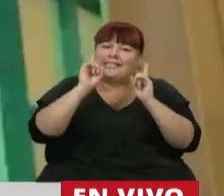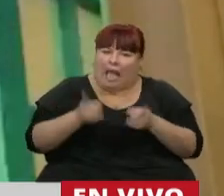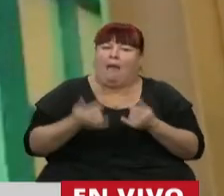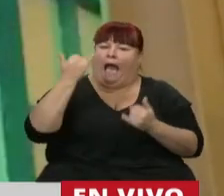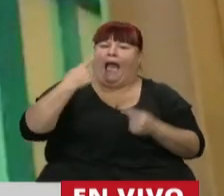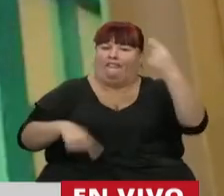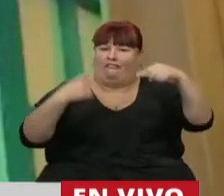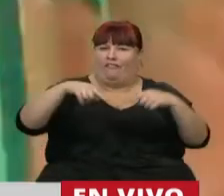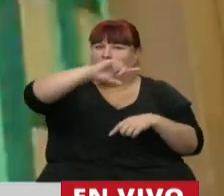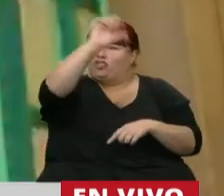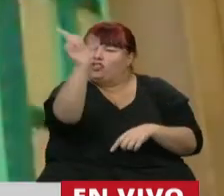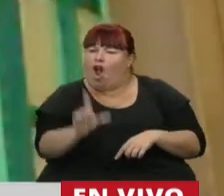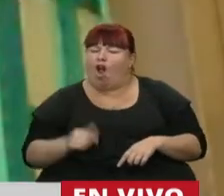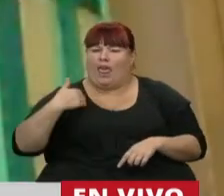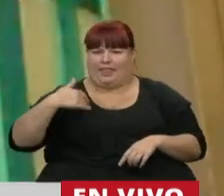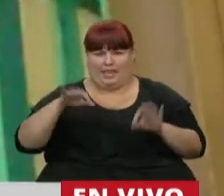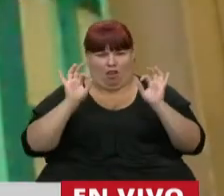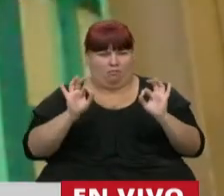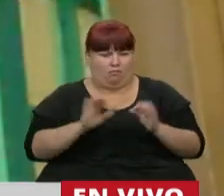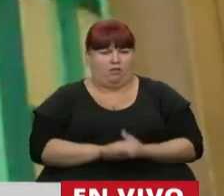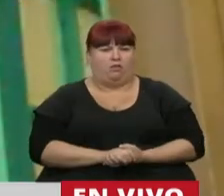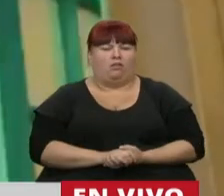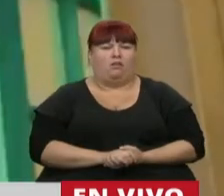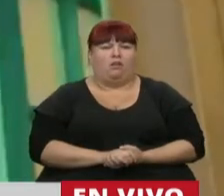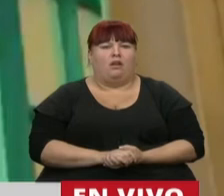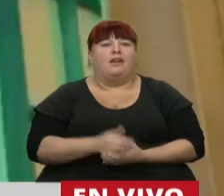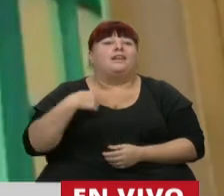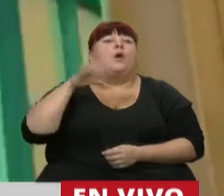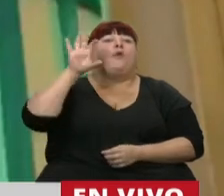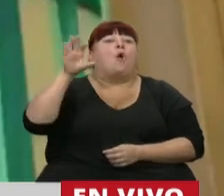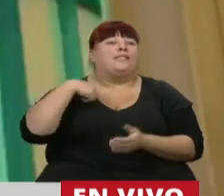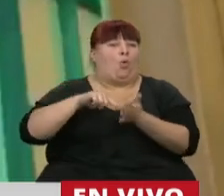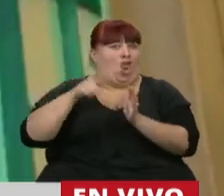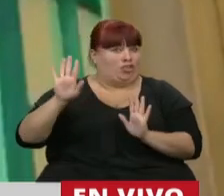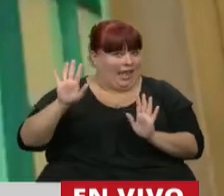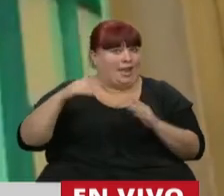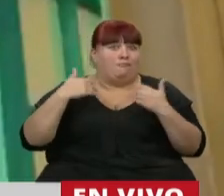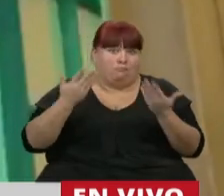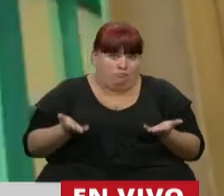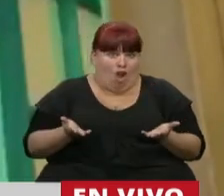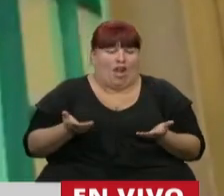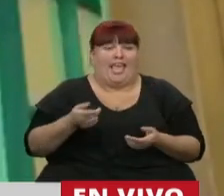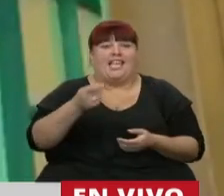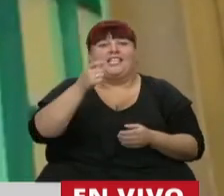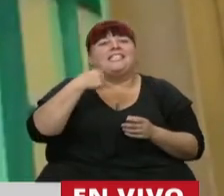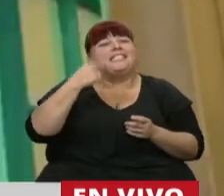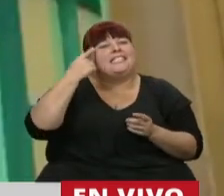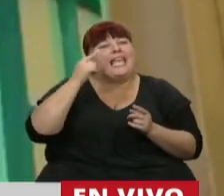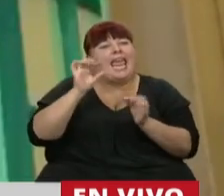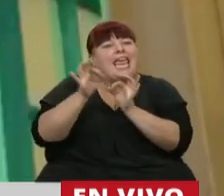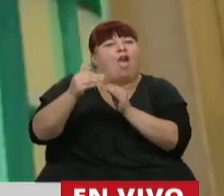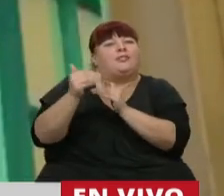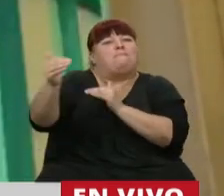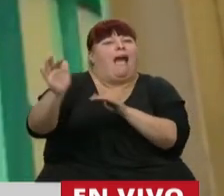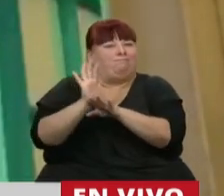diferencias que hay a lo largo y a lo ancho de nuestro país, y vengo de la provincia de Buenos Aires, por eso si nos corremos un par de